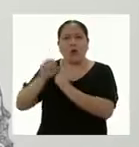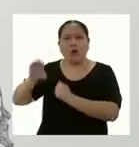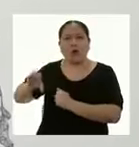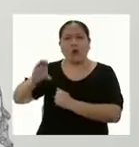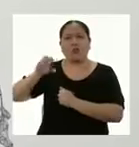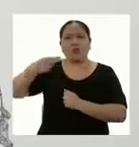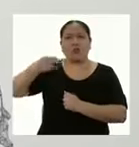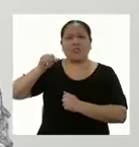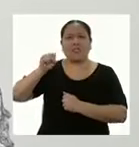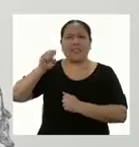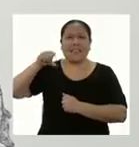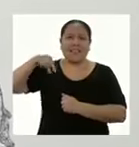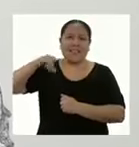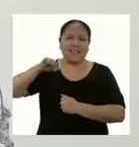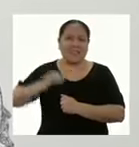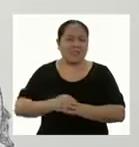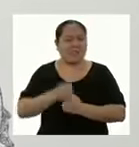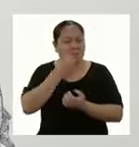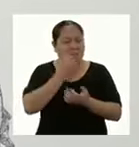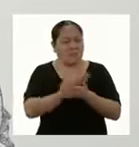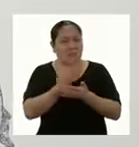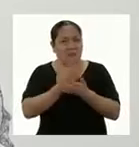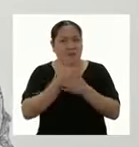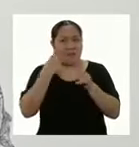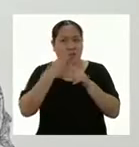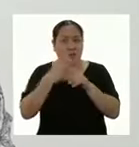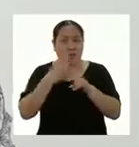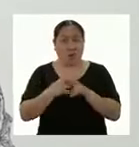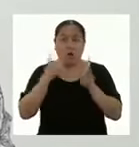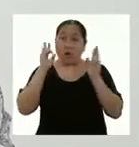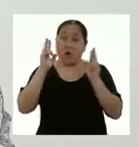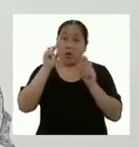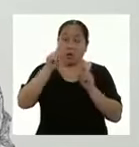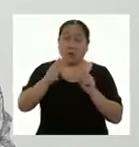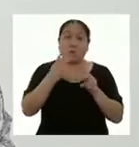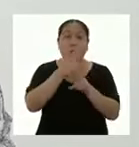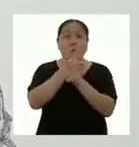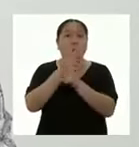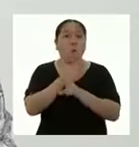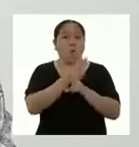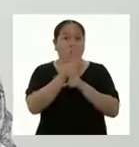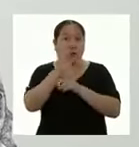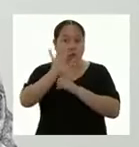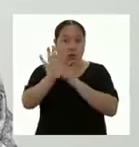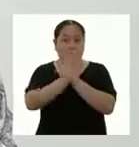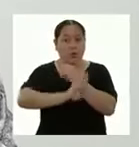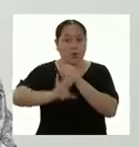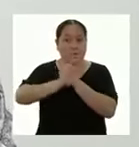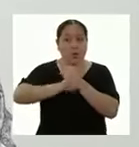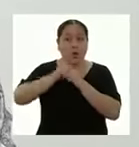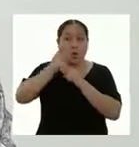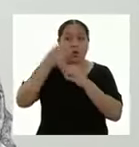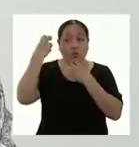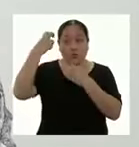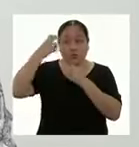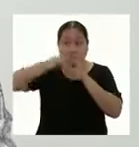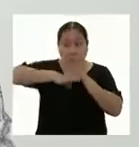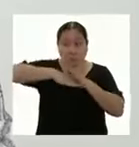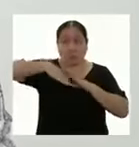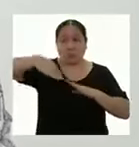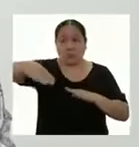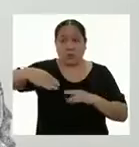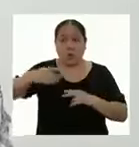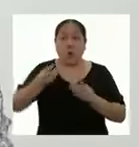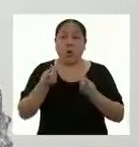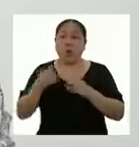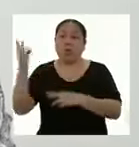Qué buen nombre de tu perrito y espero que estés tomando todas las precauciones para protegerte durante tus paseos y al